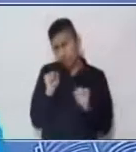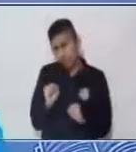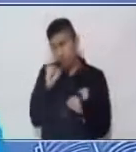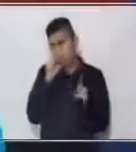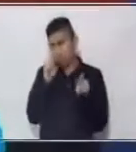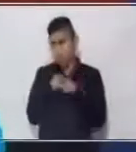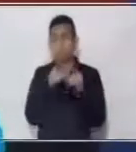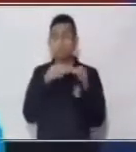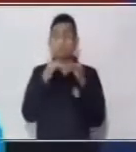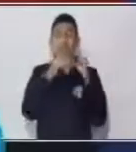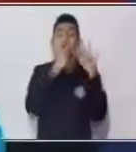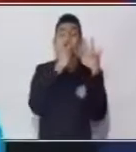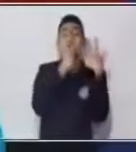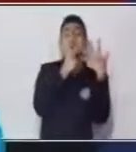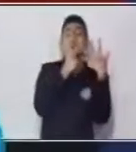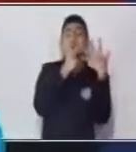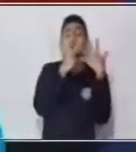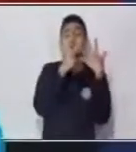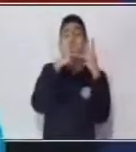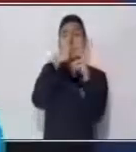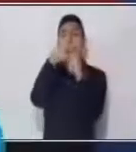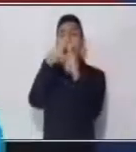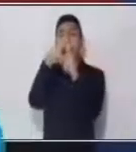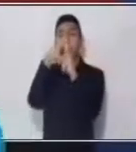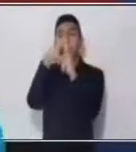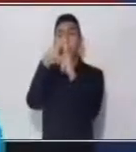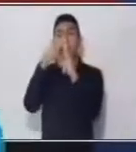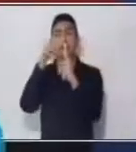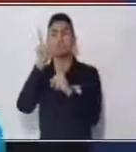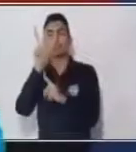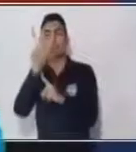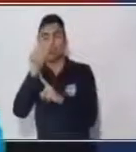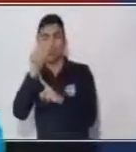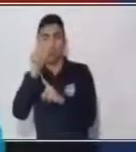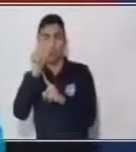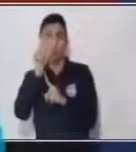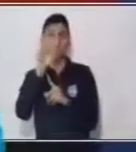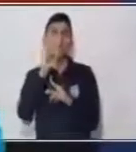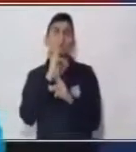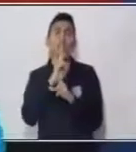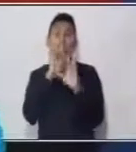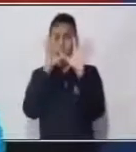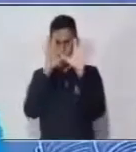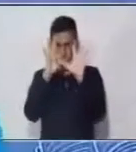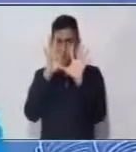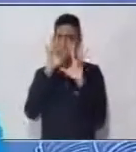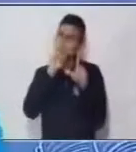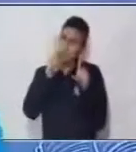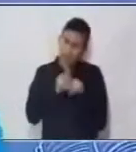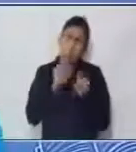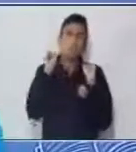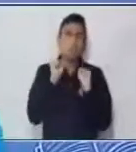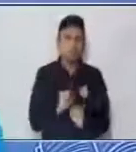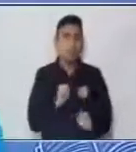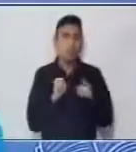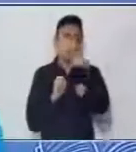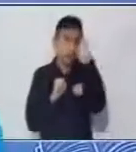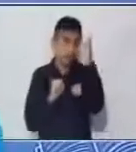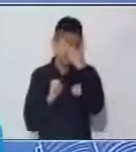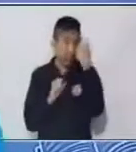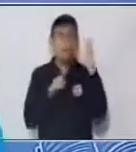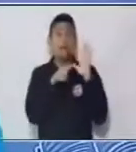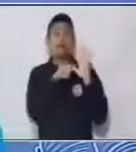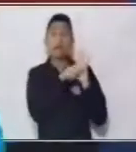7 y acá tenemos una 7 más 1 son 8. También podríamos trabajarlo en